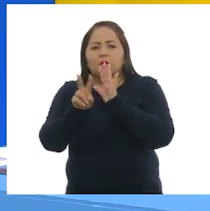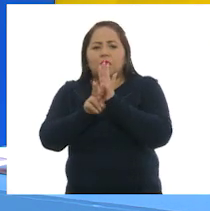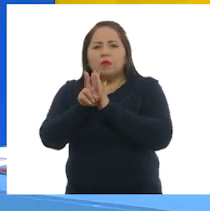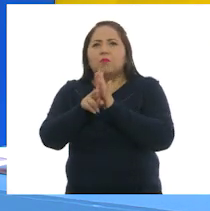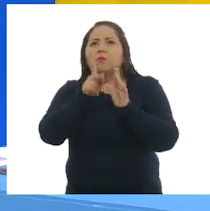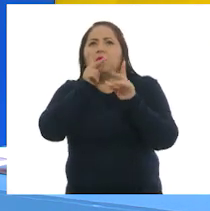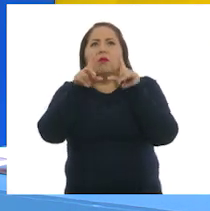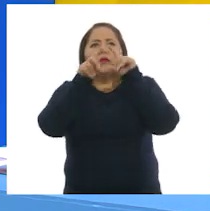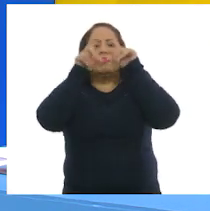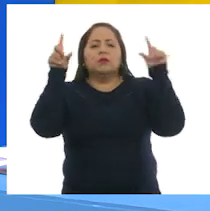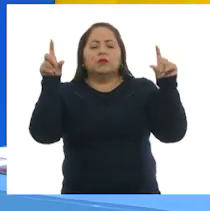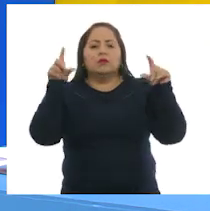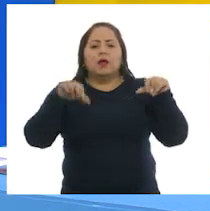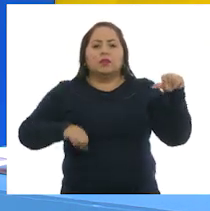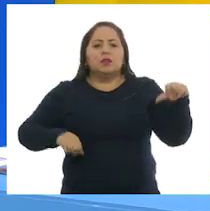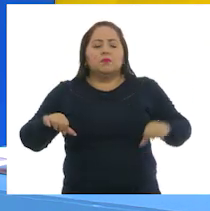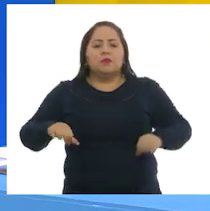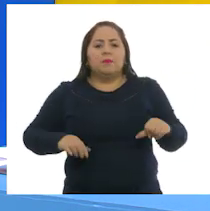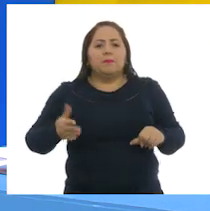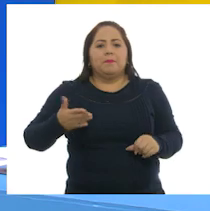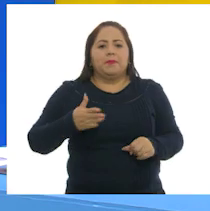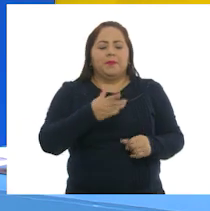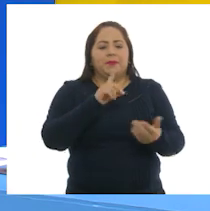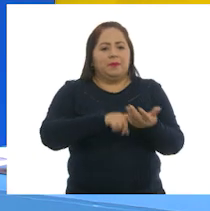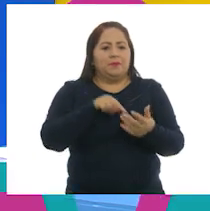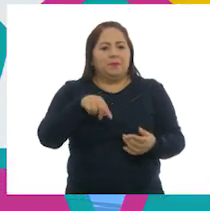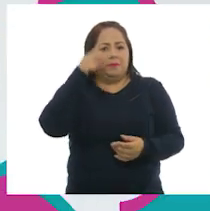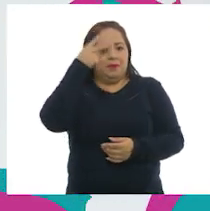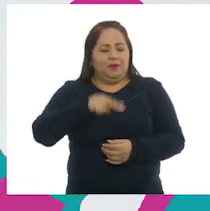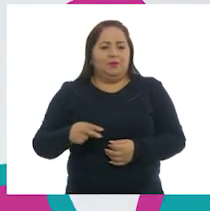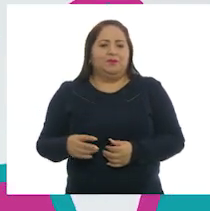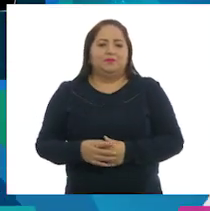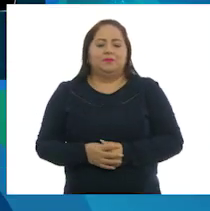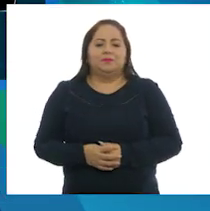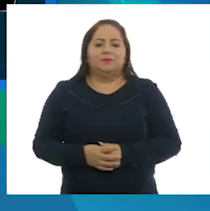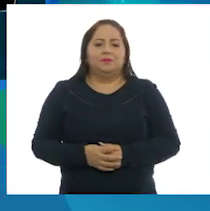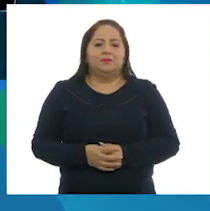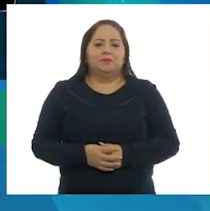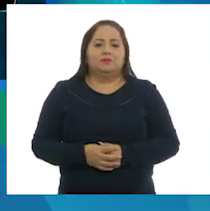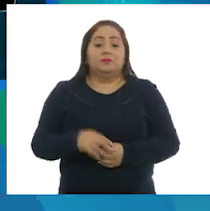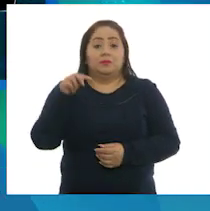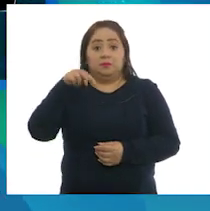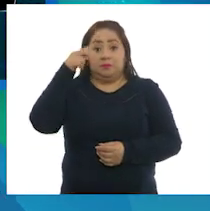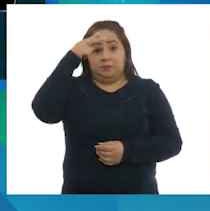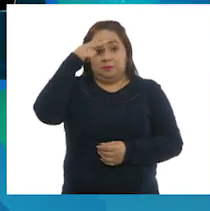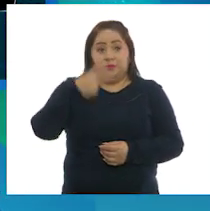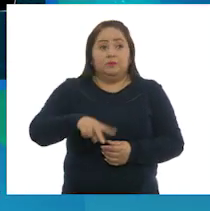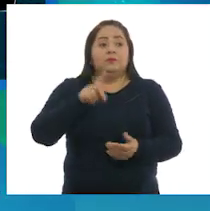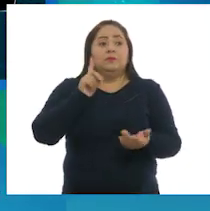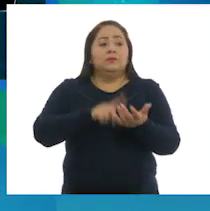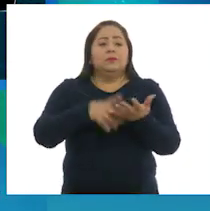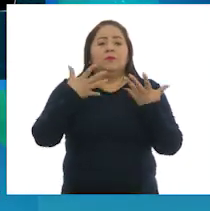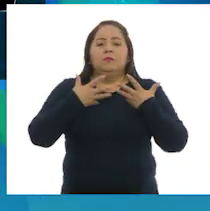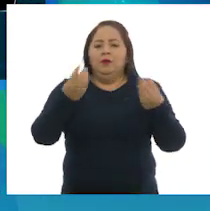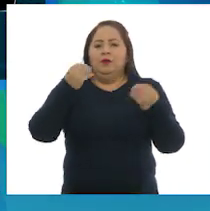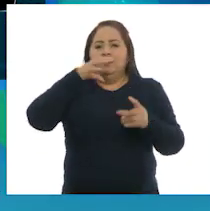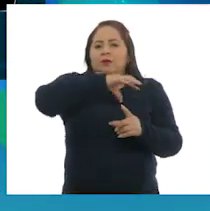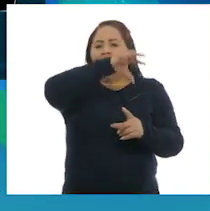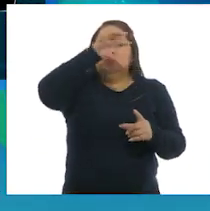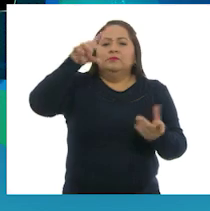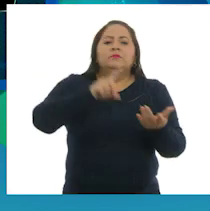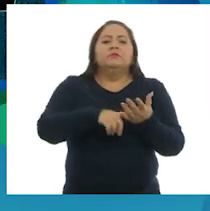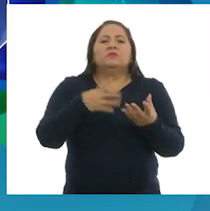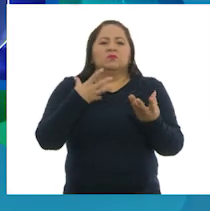titulado La actividad pesquera en México. En México, hay más territorio marítimo que